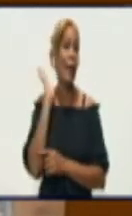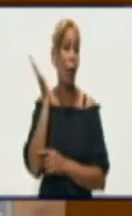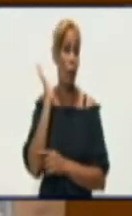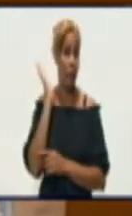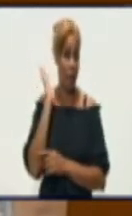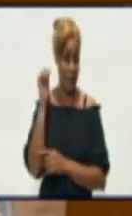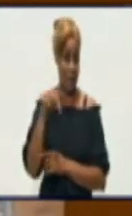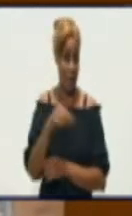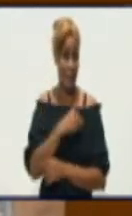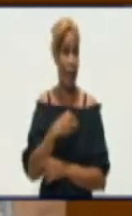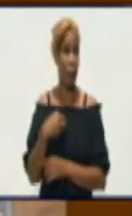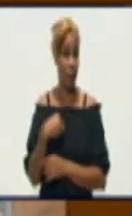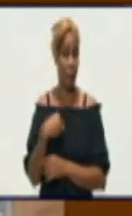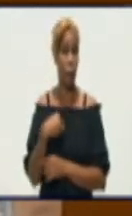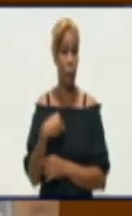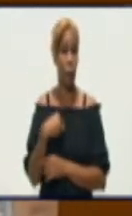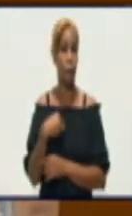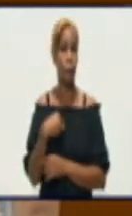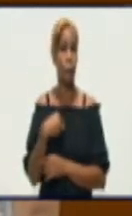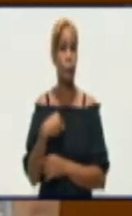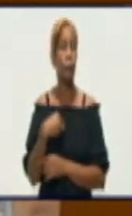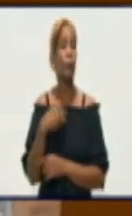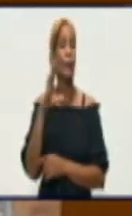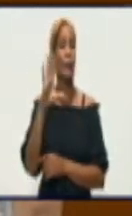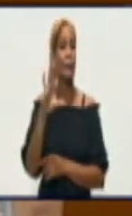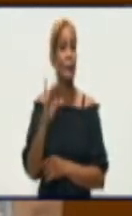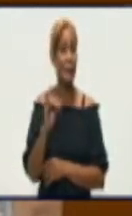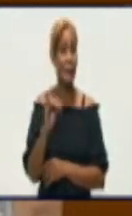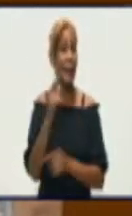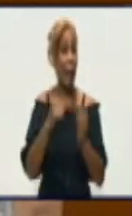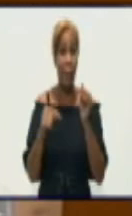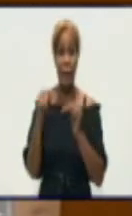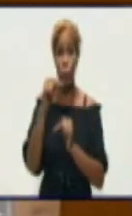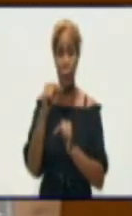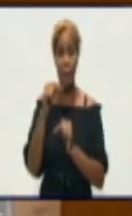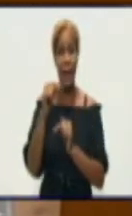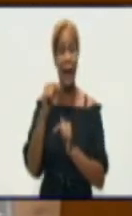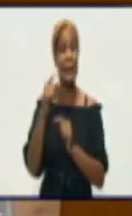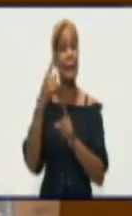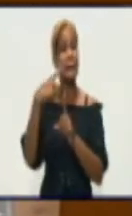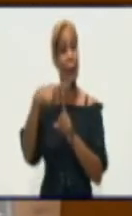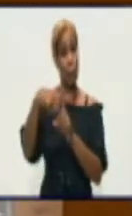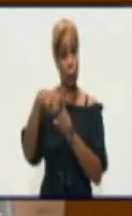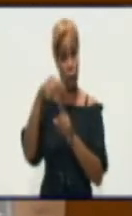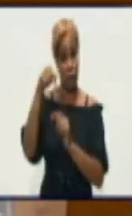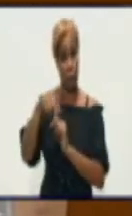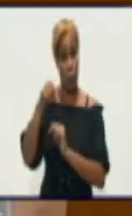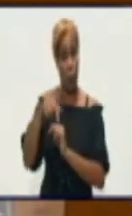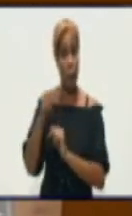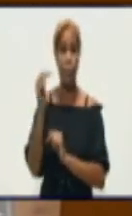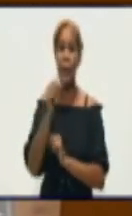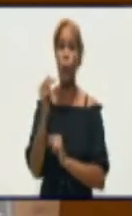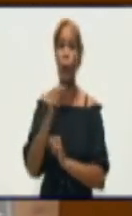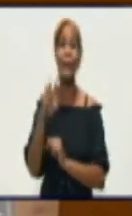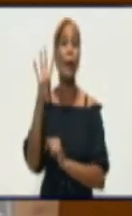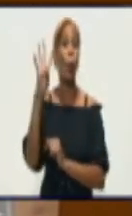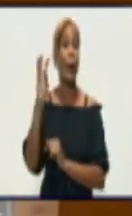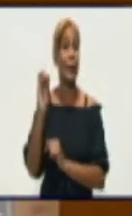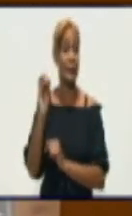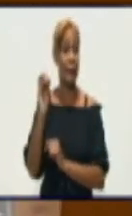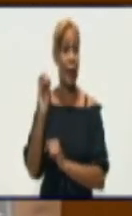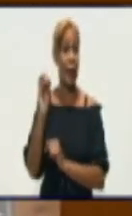porcentaje está en personas menores de 60 años. En los grupos de edades entre 25 a